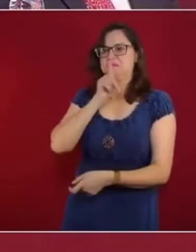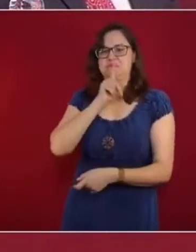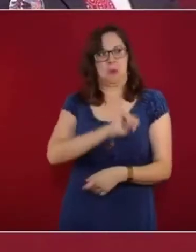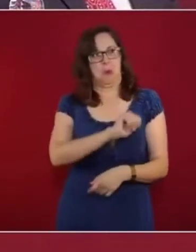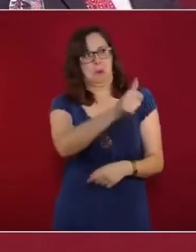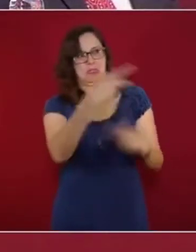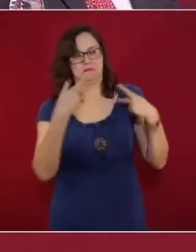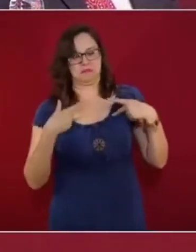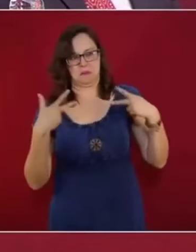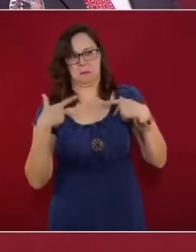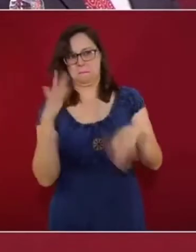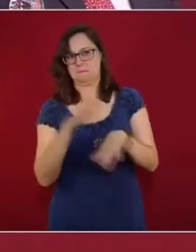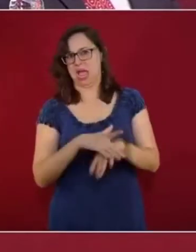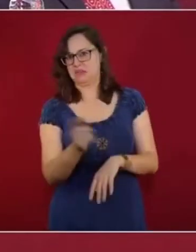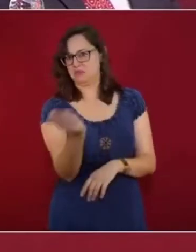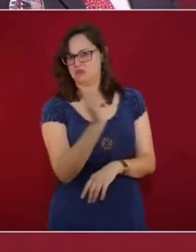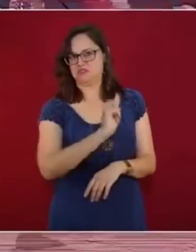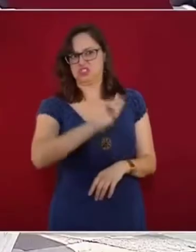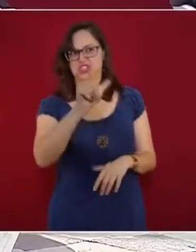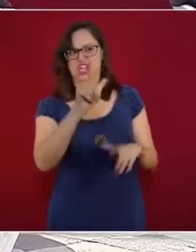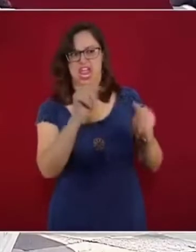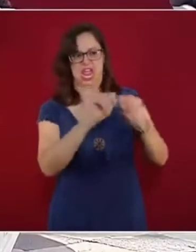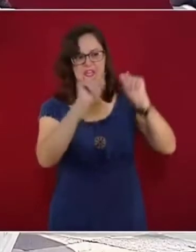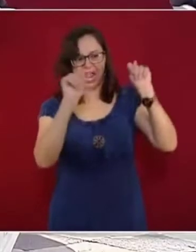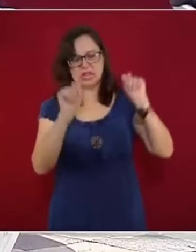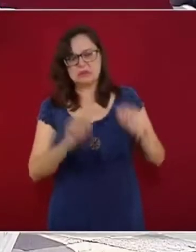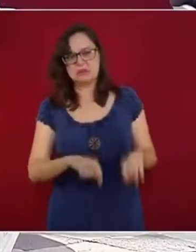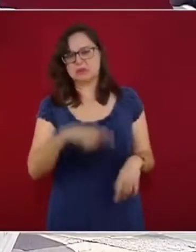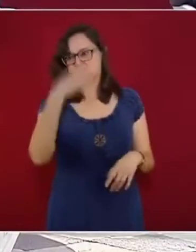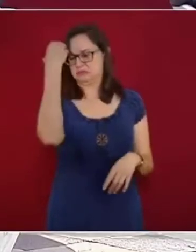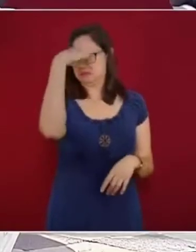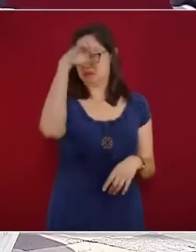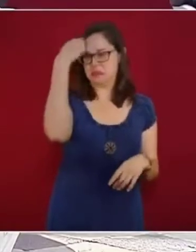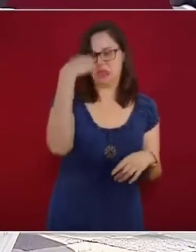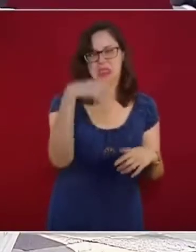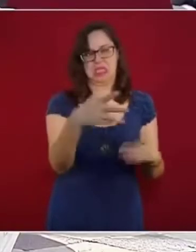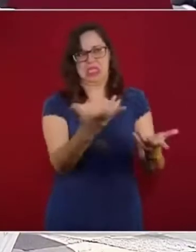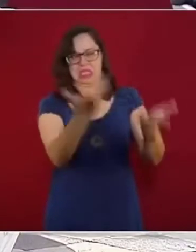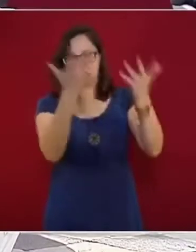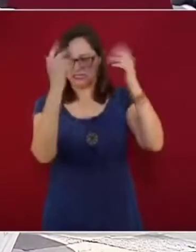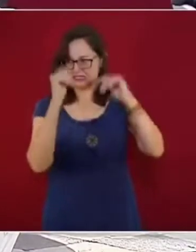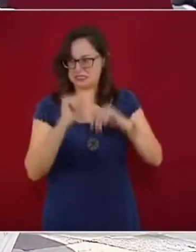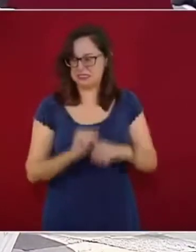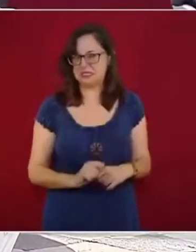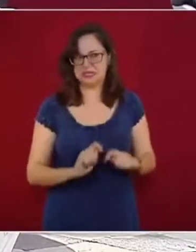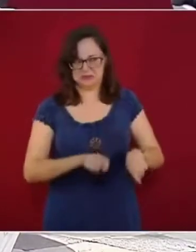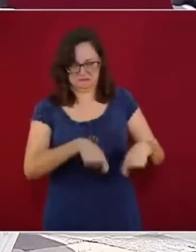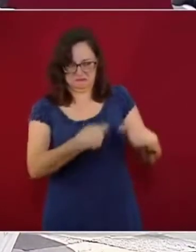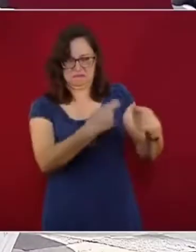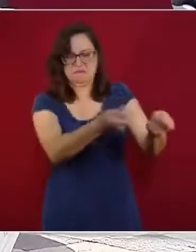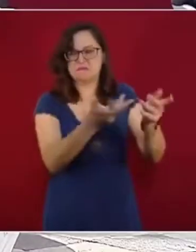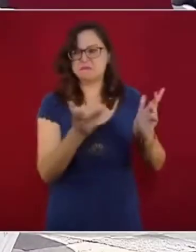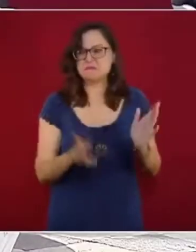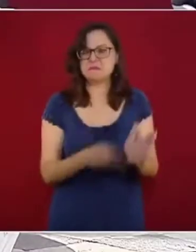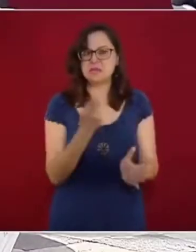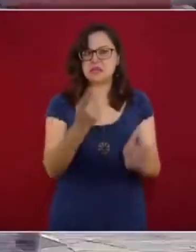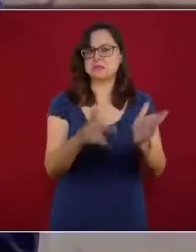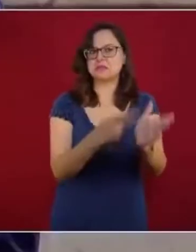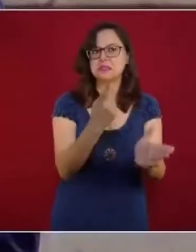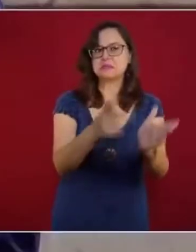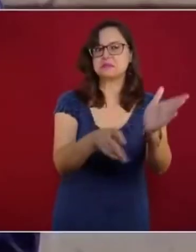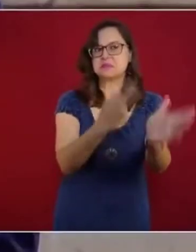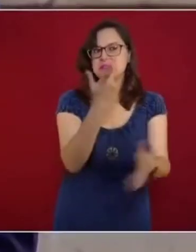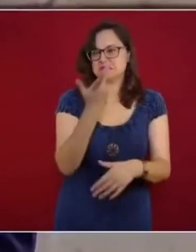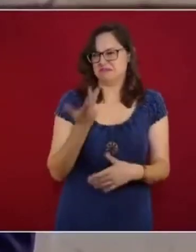títulos y mucha gente con muchos saberes. Lo que no sabían esas personas es que, insisto,